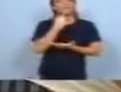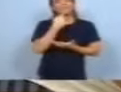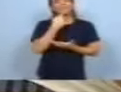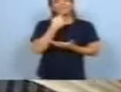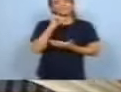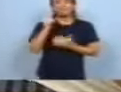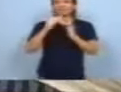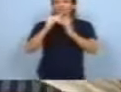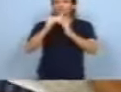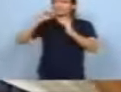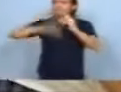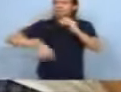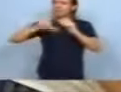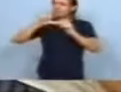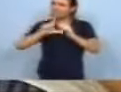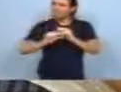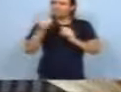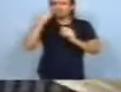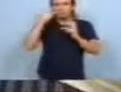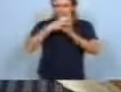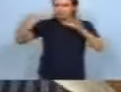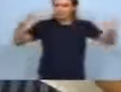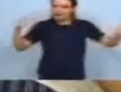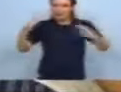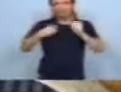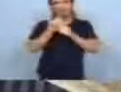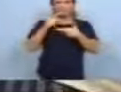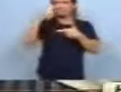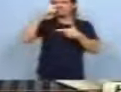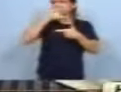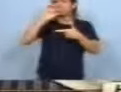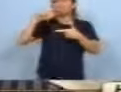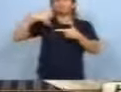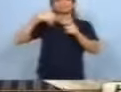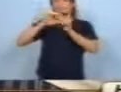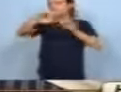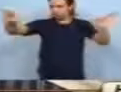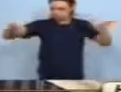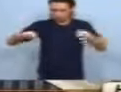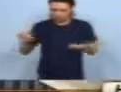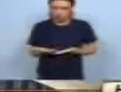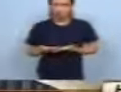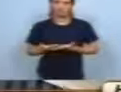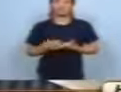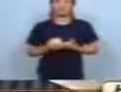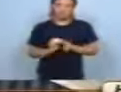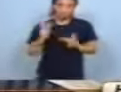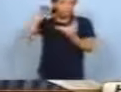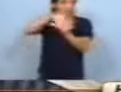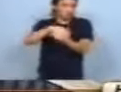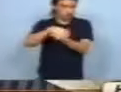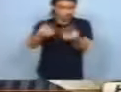económicas, en el sentido de que son más grandes, porque tienen hasta 70 metros, son equipadas.